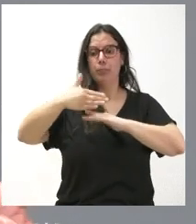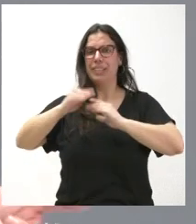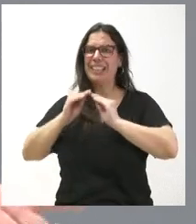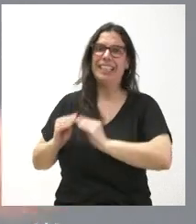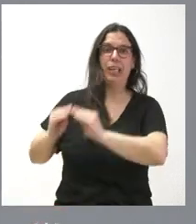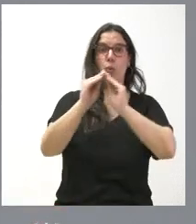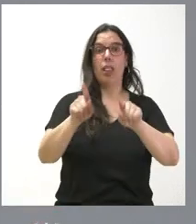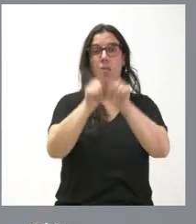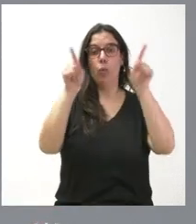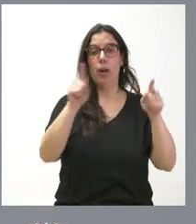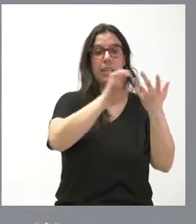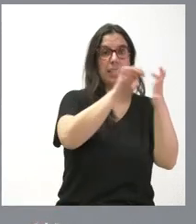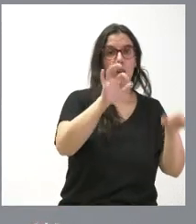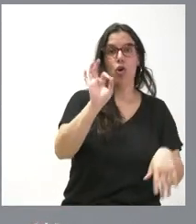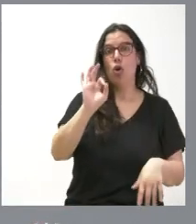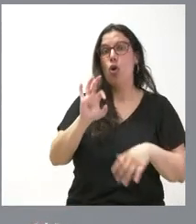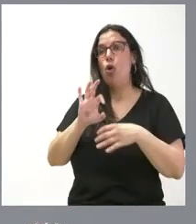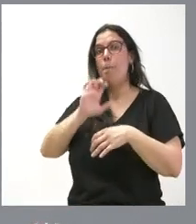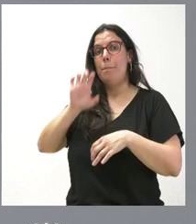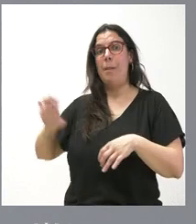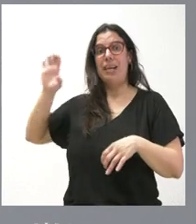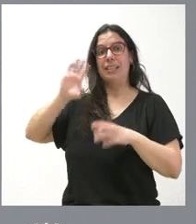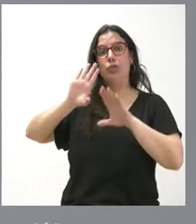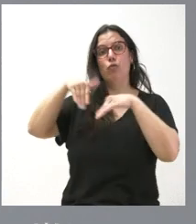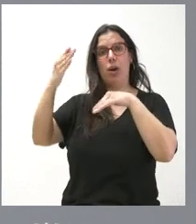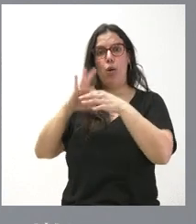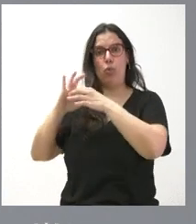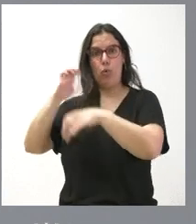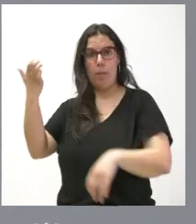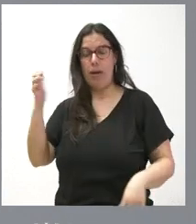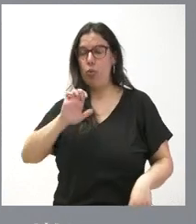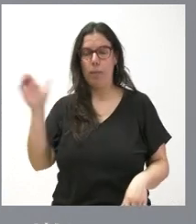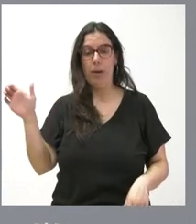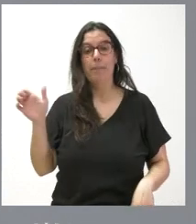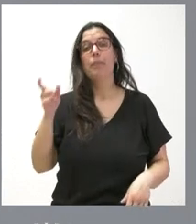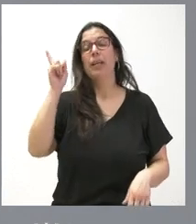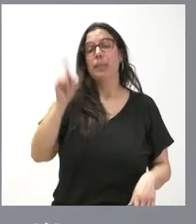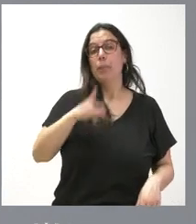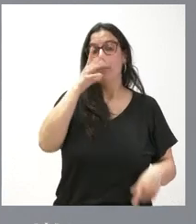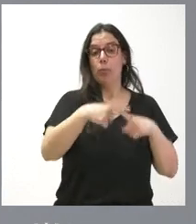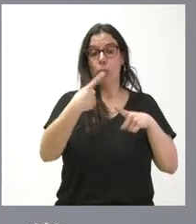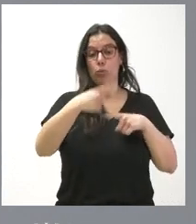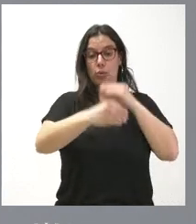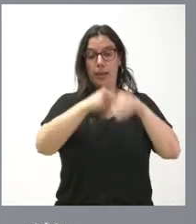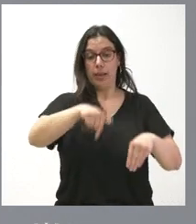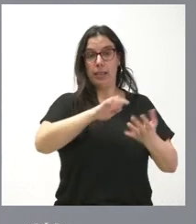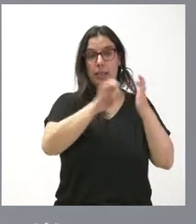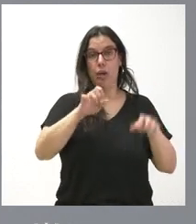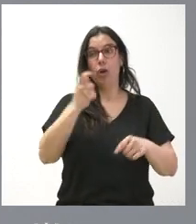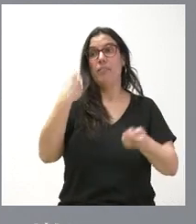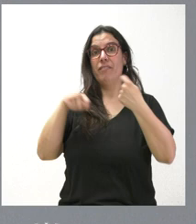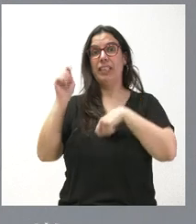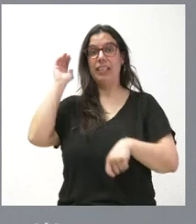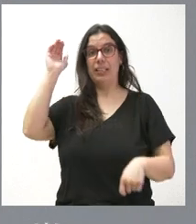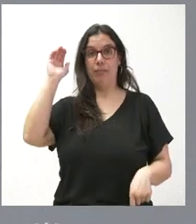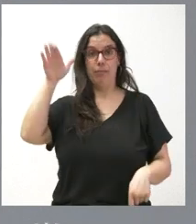hagan en Castilla y León, se hagan fuera de la Unión Europea. Y, en segundo lugar, porque muchos de los bienes producidos en Castilla y León se acaban vendiendo fuera de nuestra comunidad